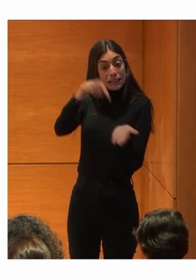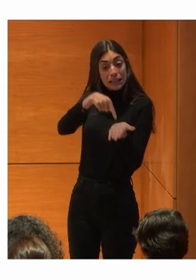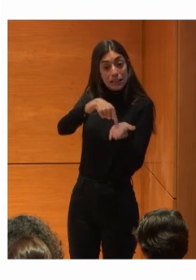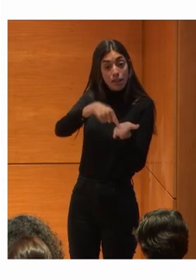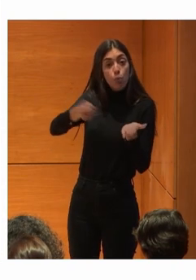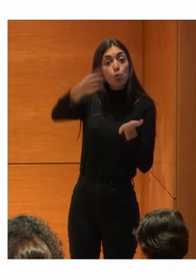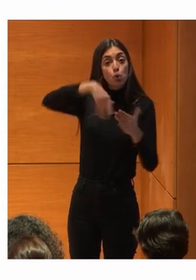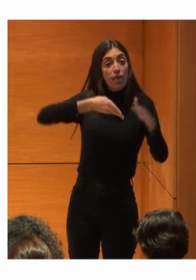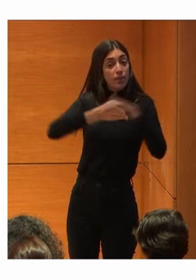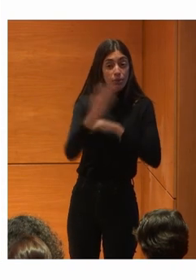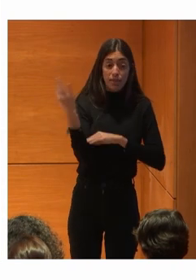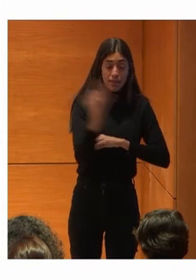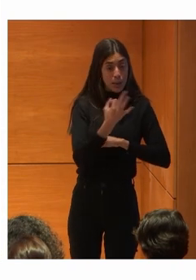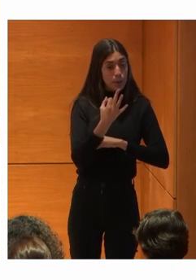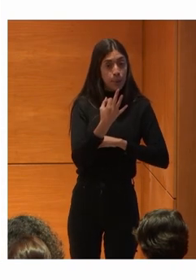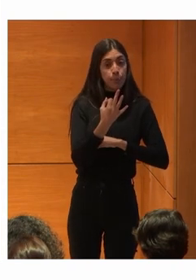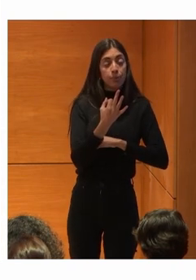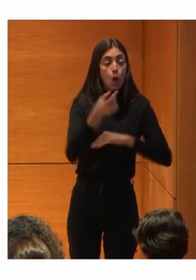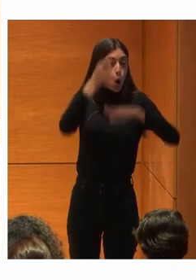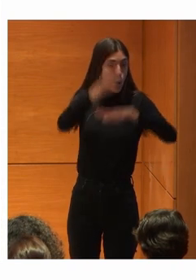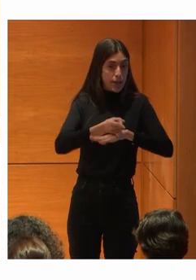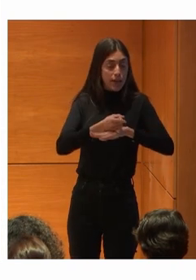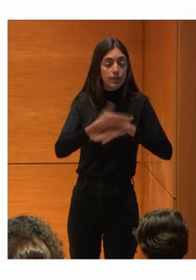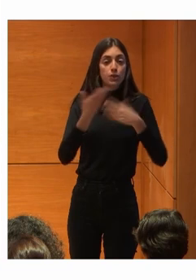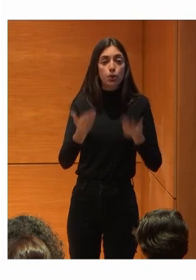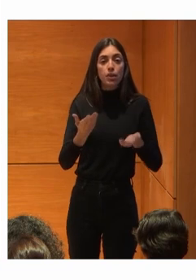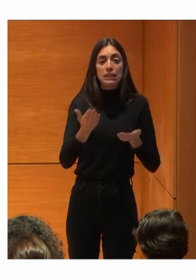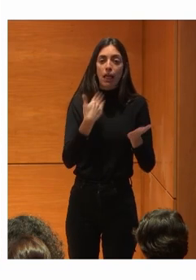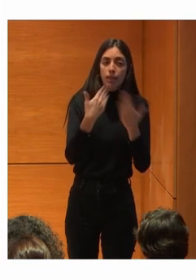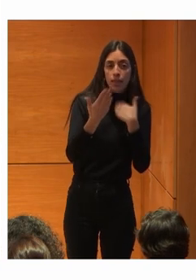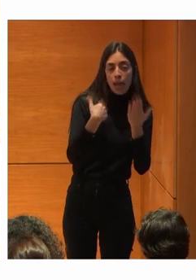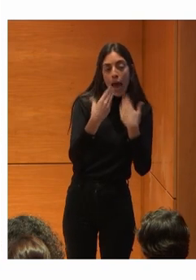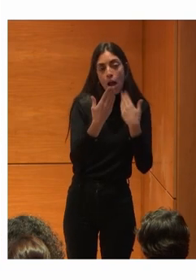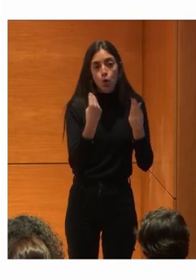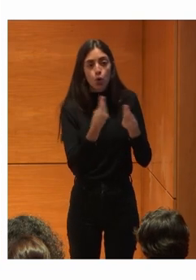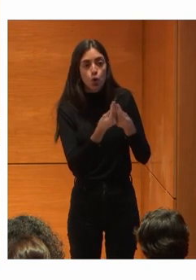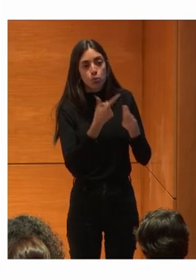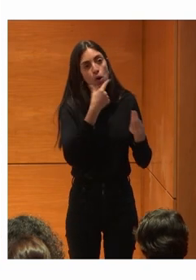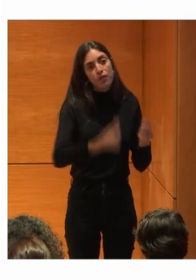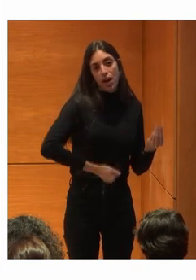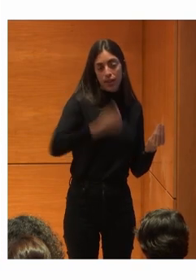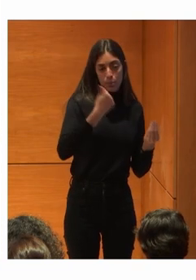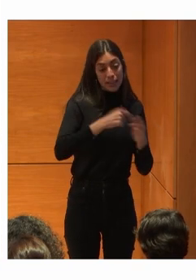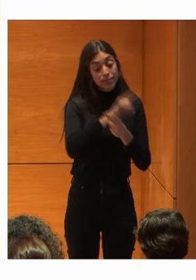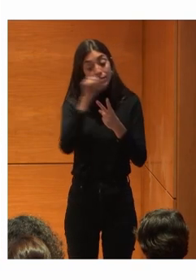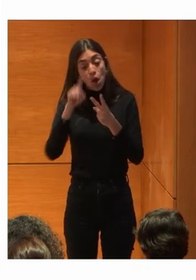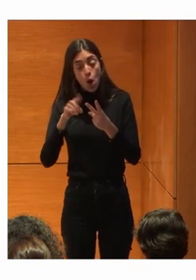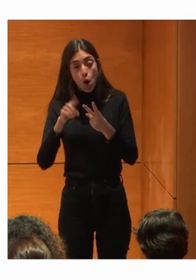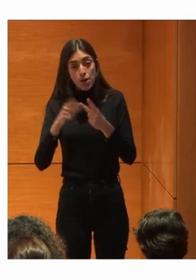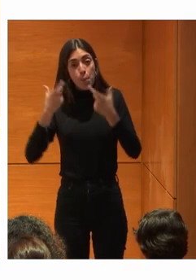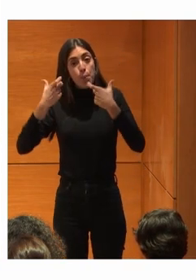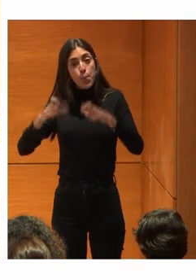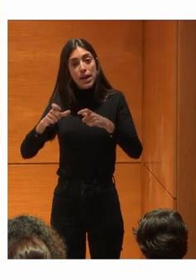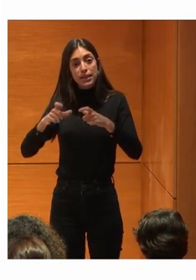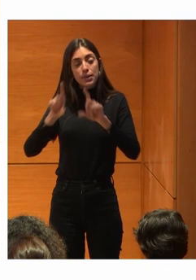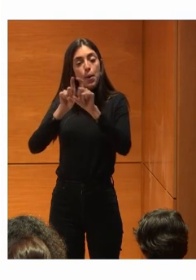accesible Y obviamente Nuestro Nuestro diálogo Con ellos Es mucho más sencillo Y por otra parte Está la parte De